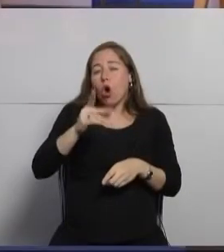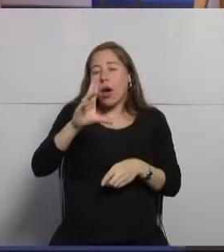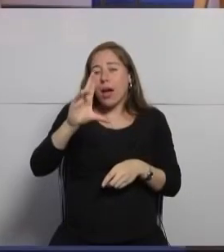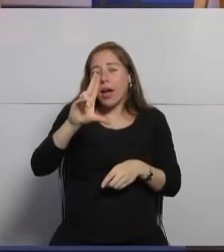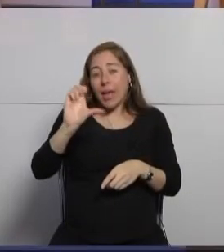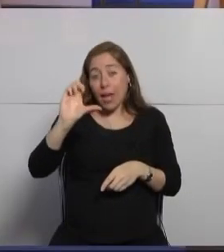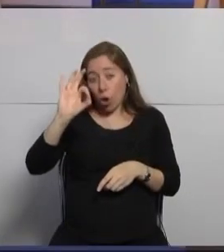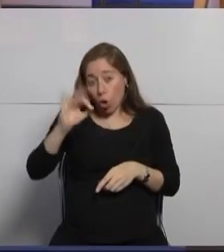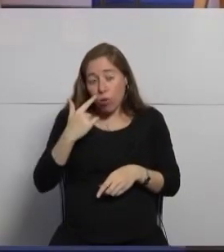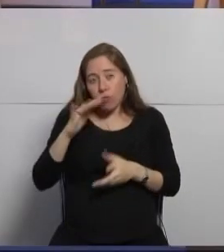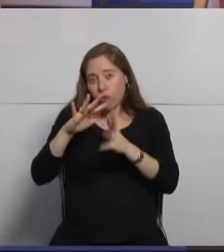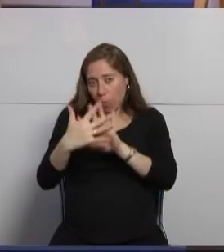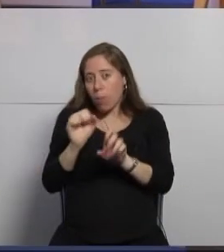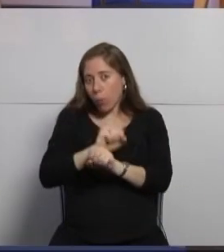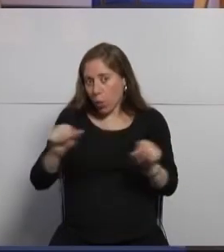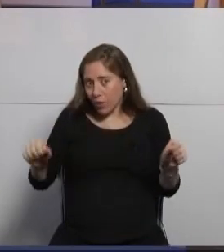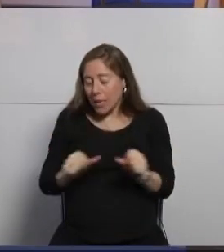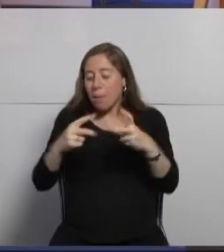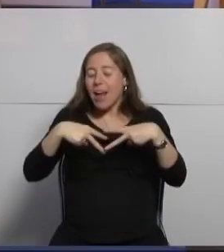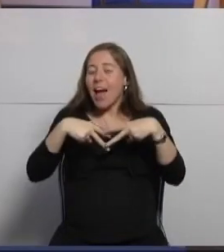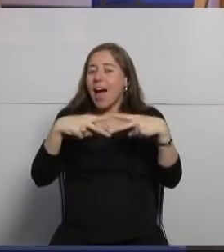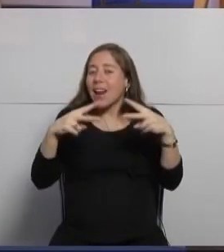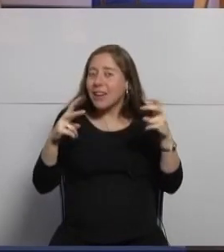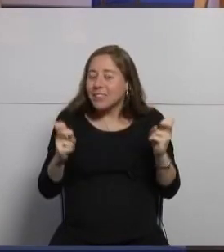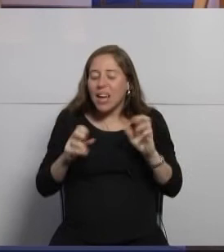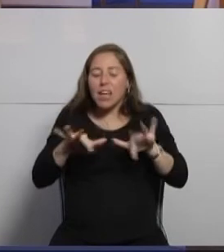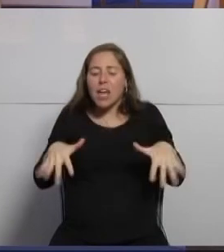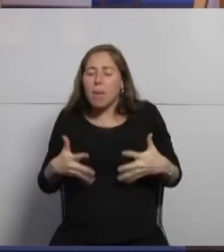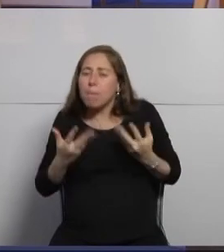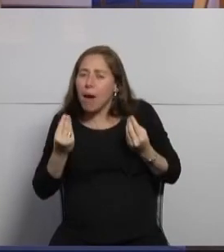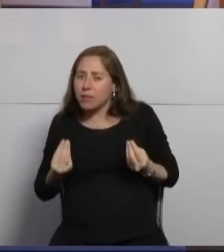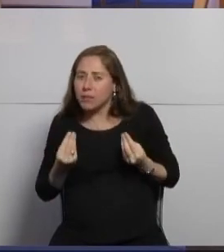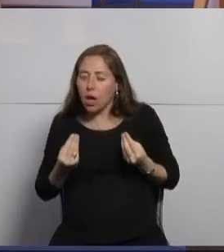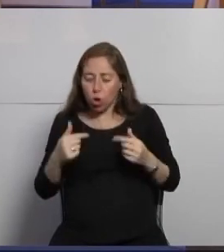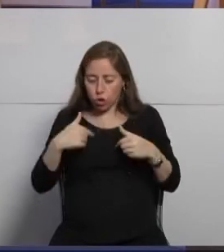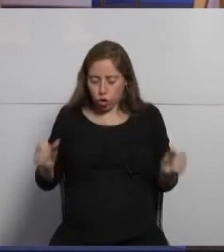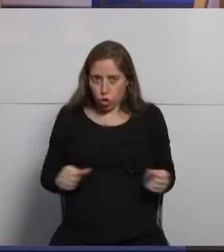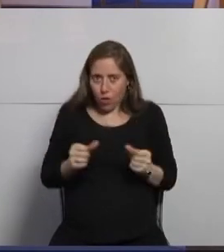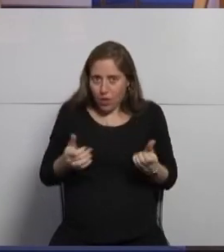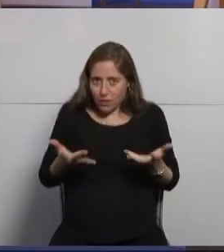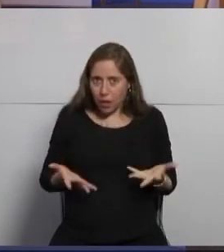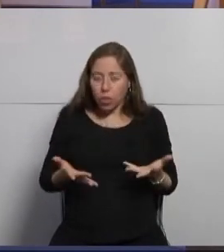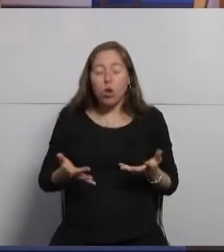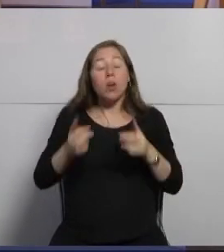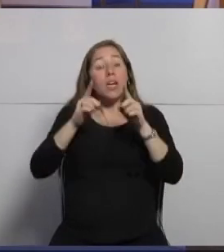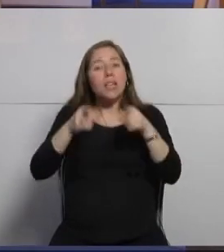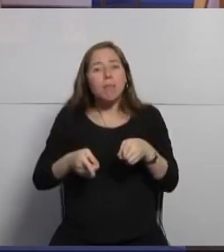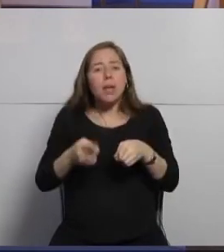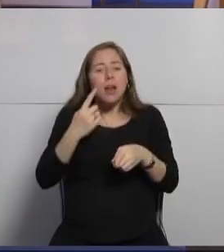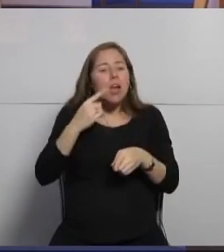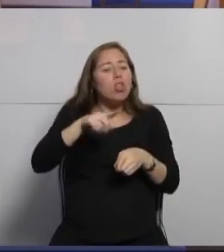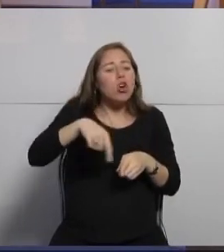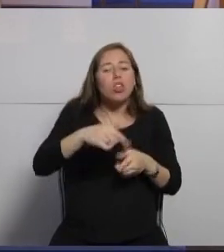poder llegar a analizar lo que está pasando con lo que estoy desarrollando y lo que tengo en producción también